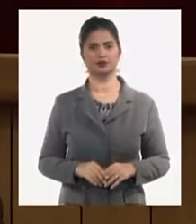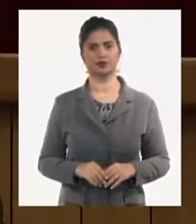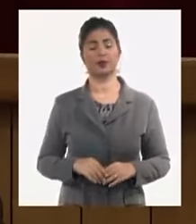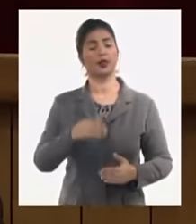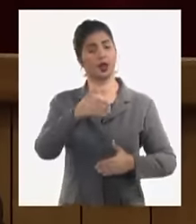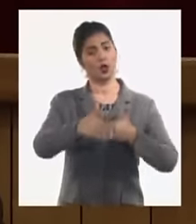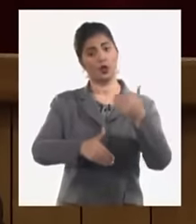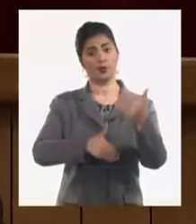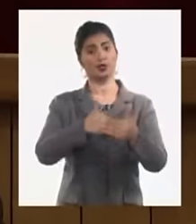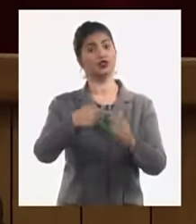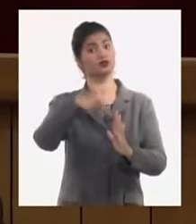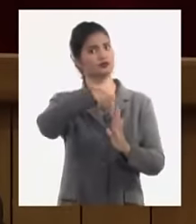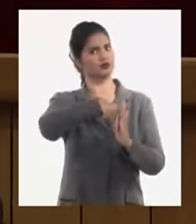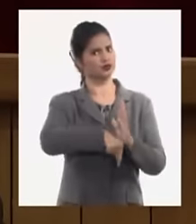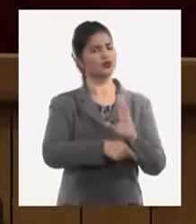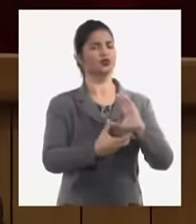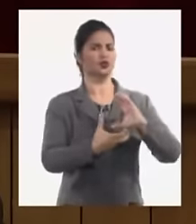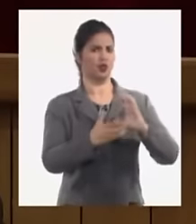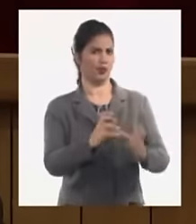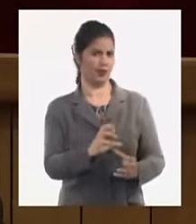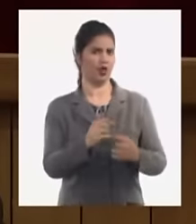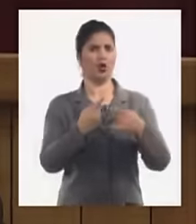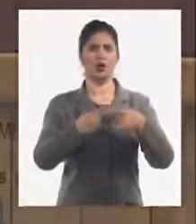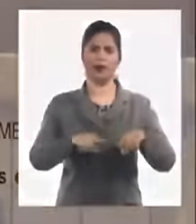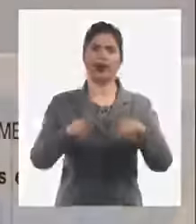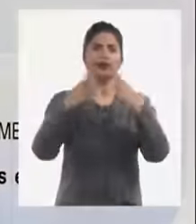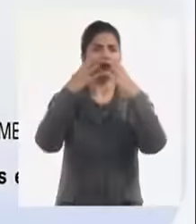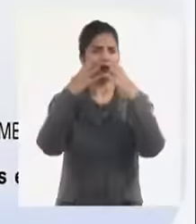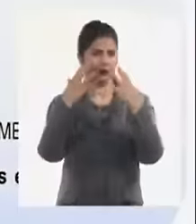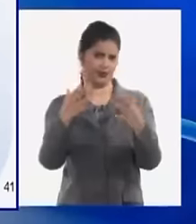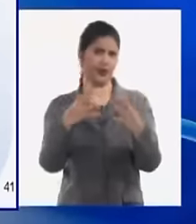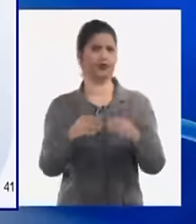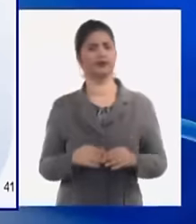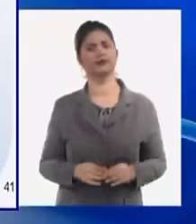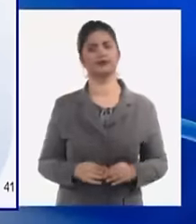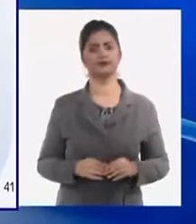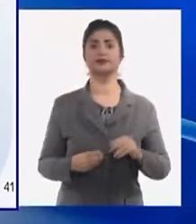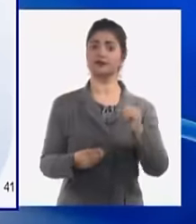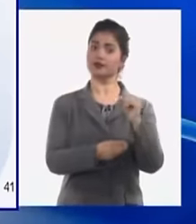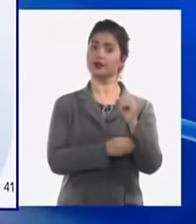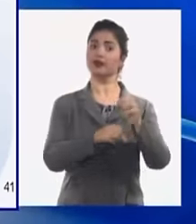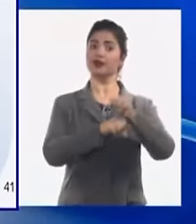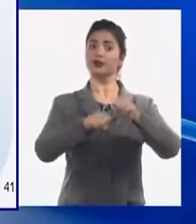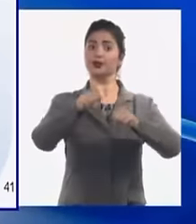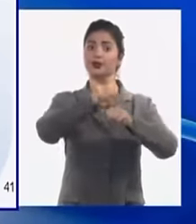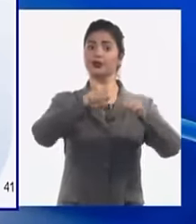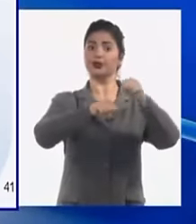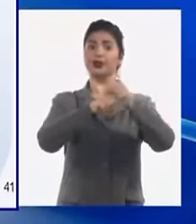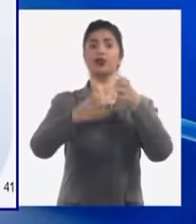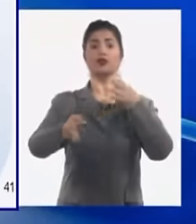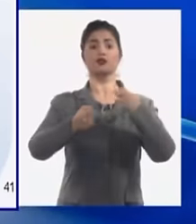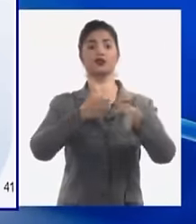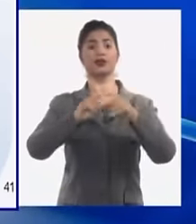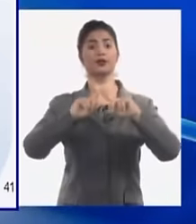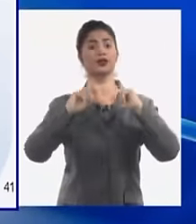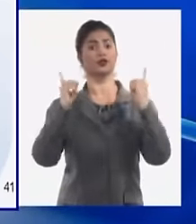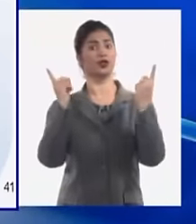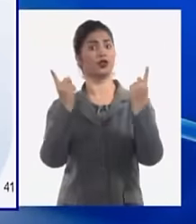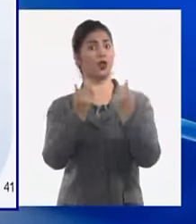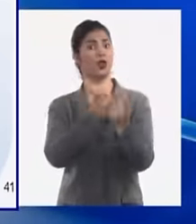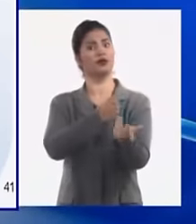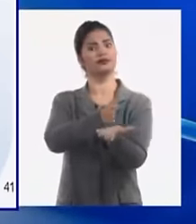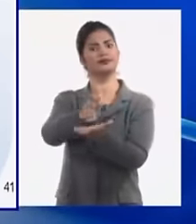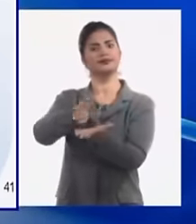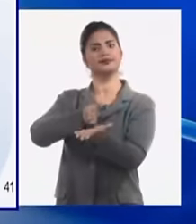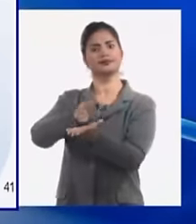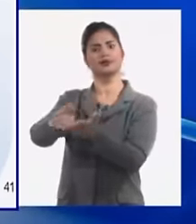complejo pero necesario tenemos que perfeccionar las estructuras y el funcionamiento de toda la estructura